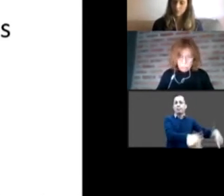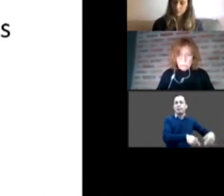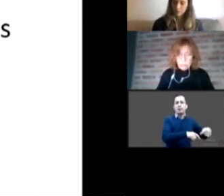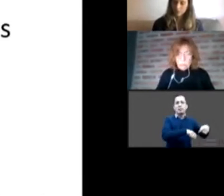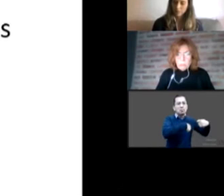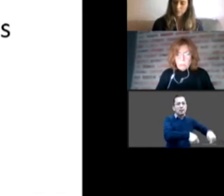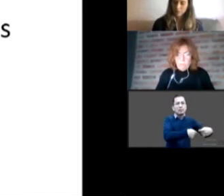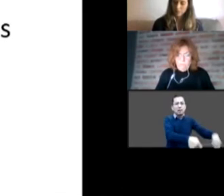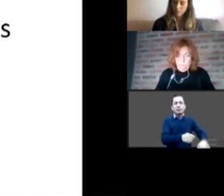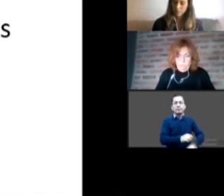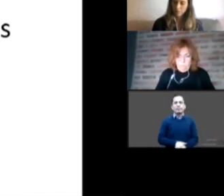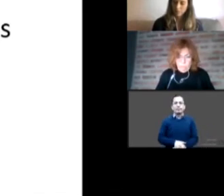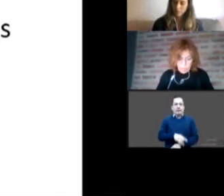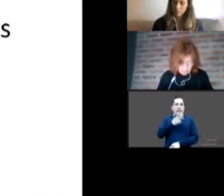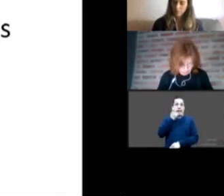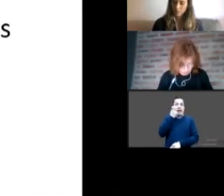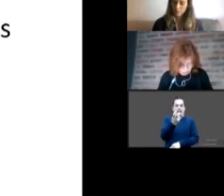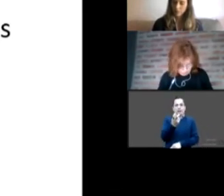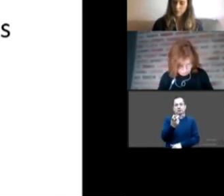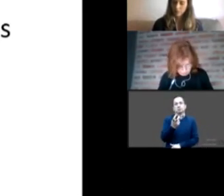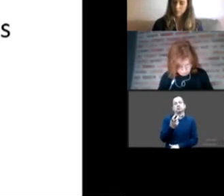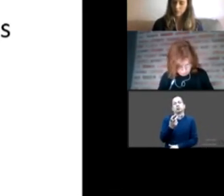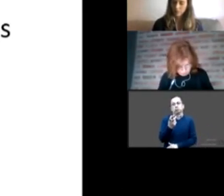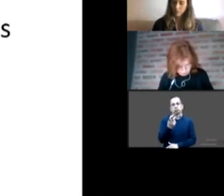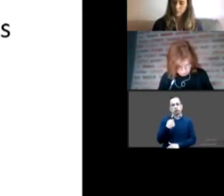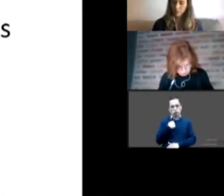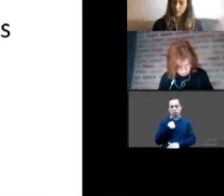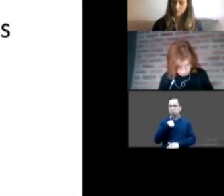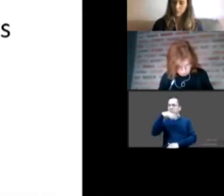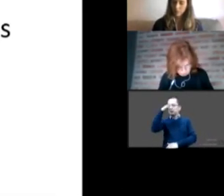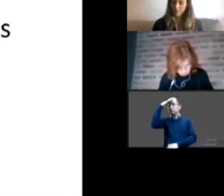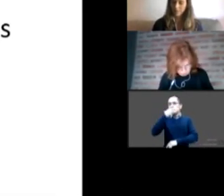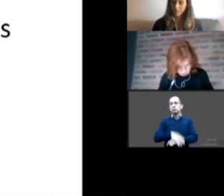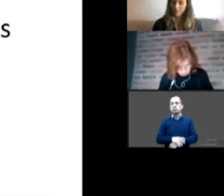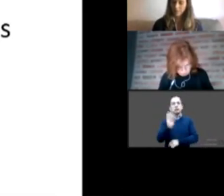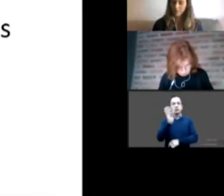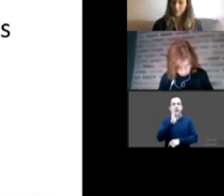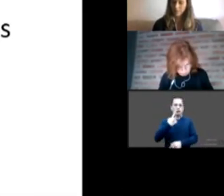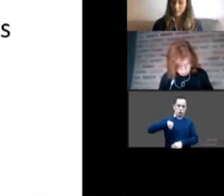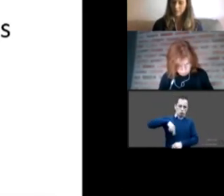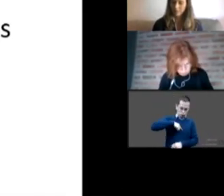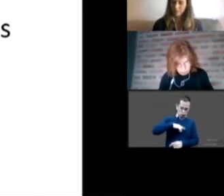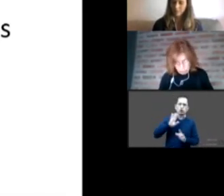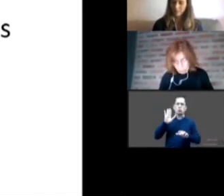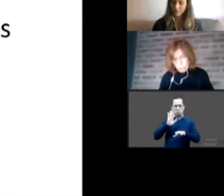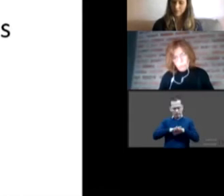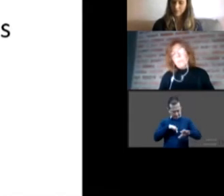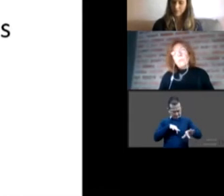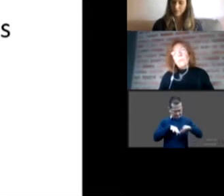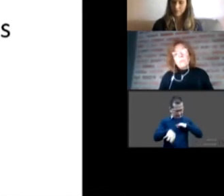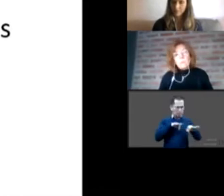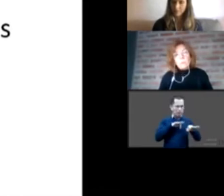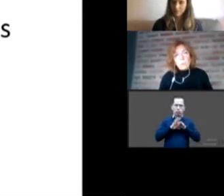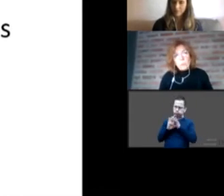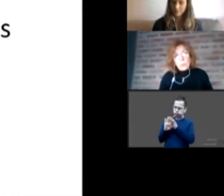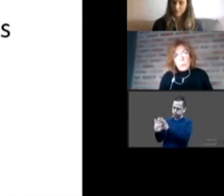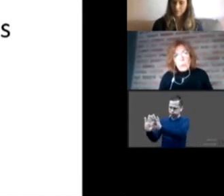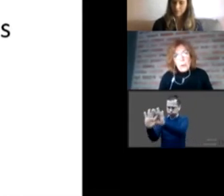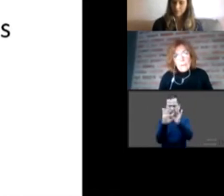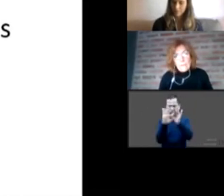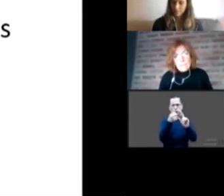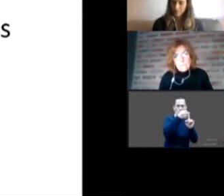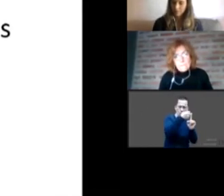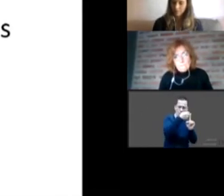pienso que si trabajamos cada vez mejor más congruentemente de manera colectiva podemos